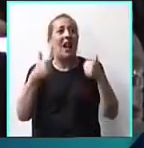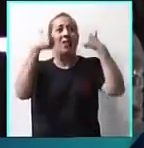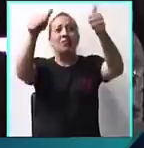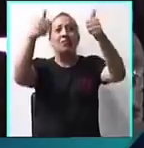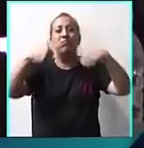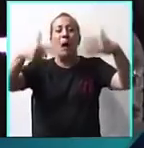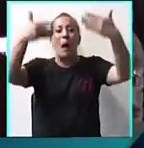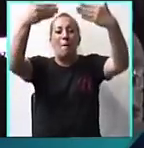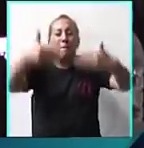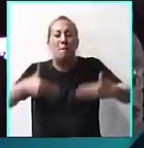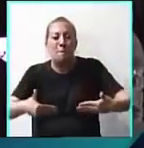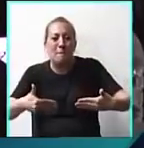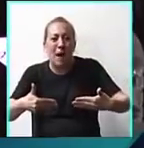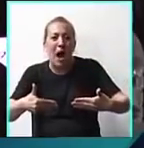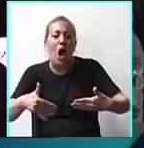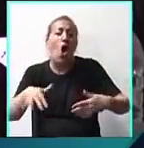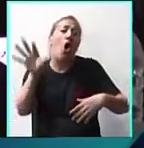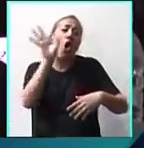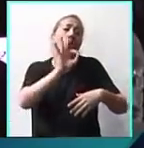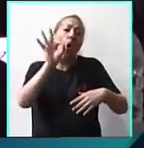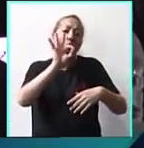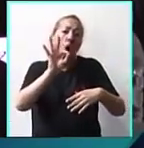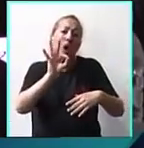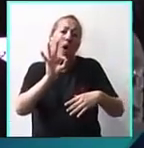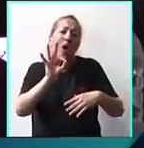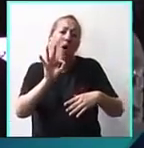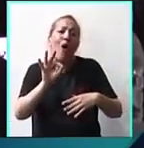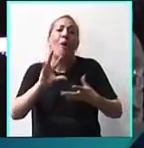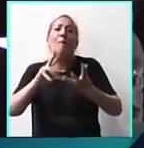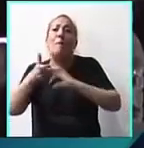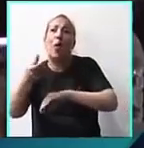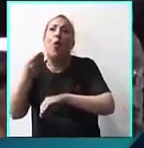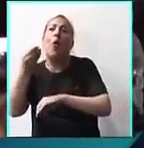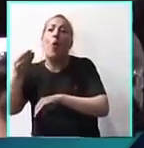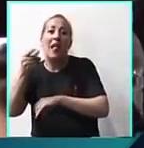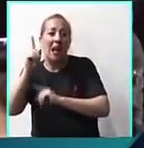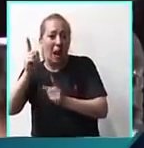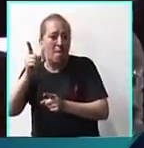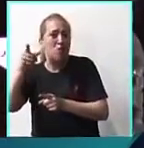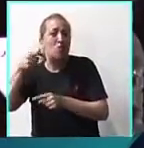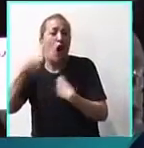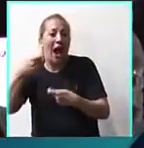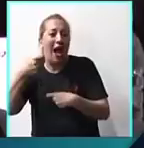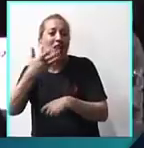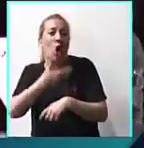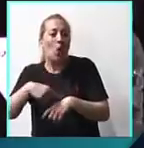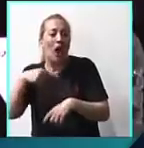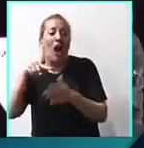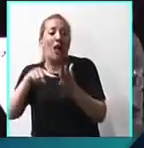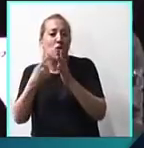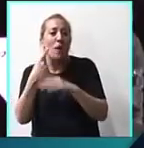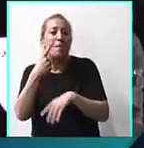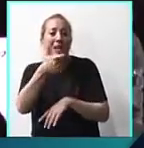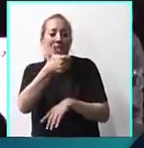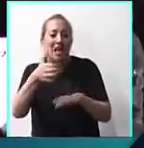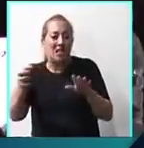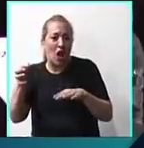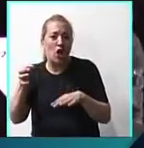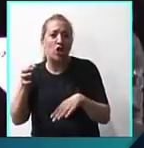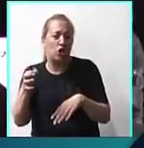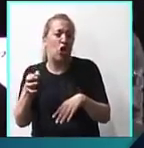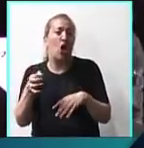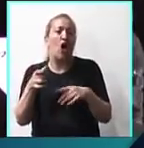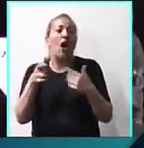pared o los 1.600 que se gasta el gobierno de la ciudad diciendo que es publicidad oficial y